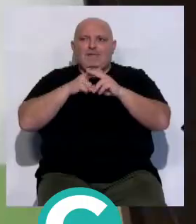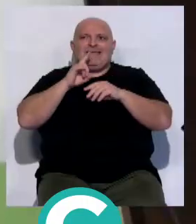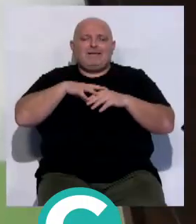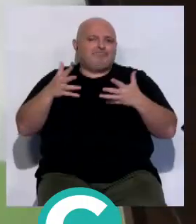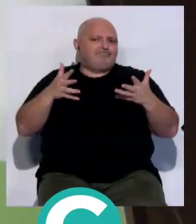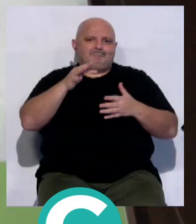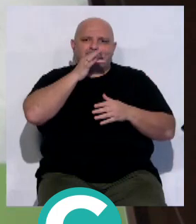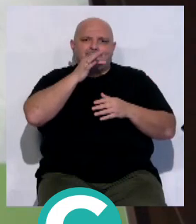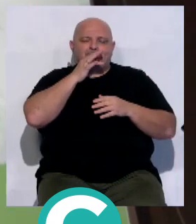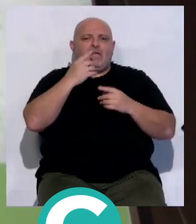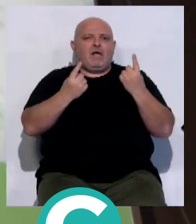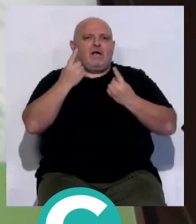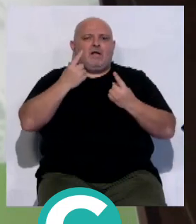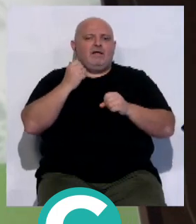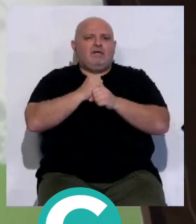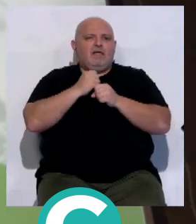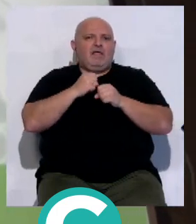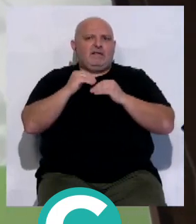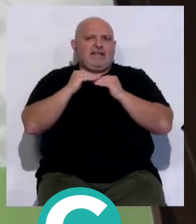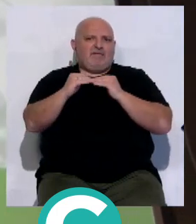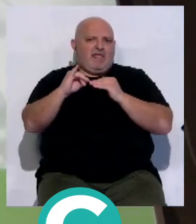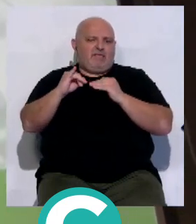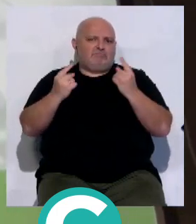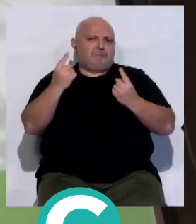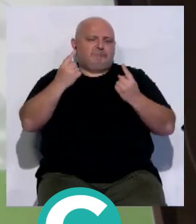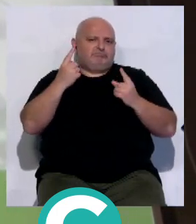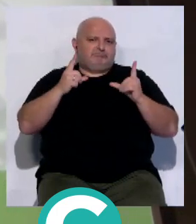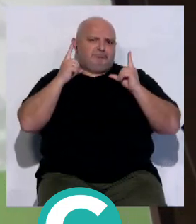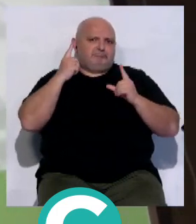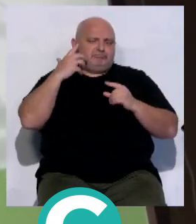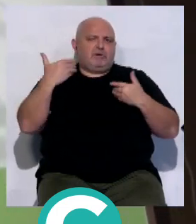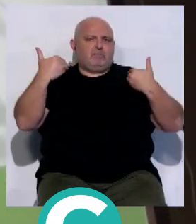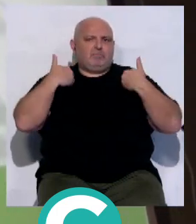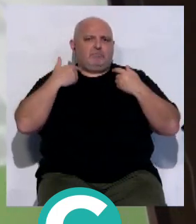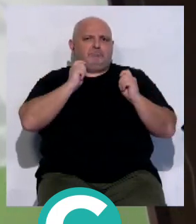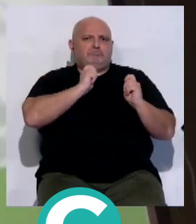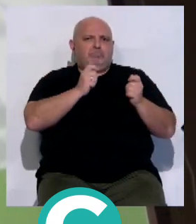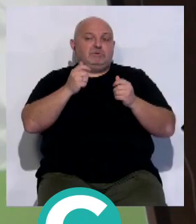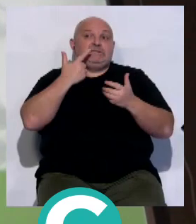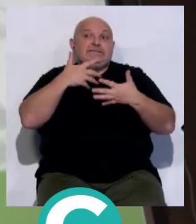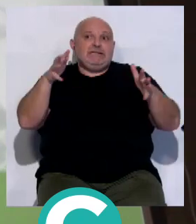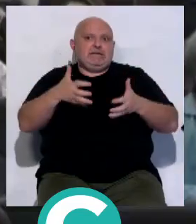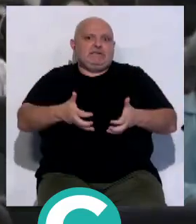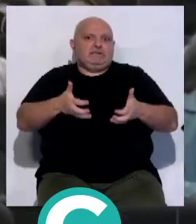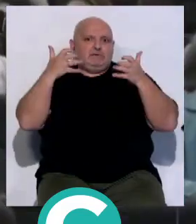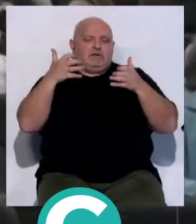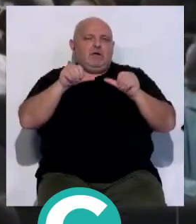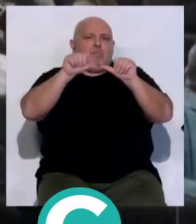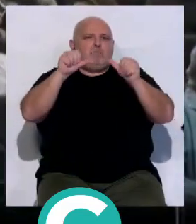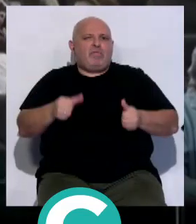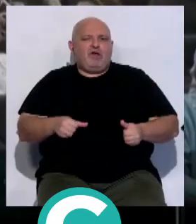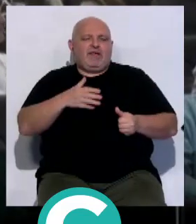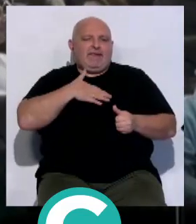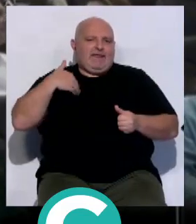nombres, aunque asegura que son personas con trabajos estables que van a delegar sus responsabilidades para comprometerse con el nuevo modelo de